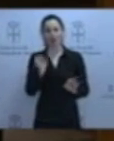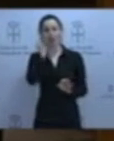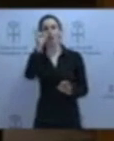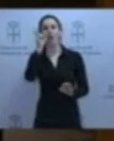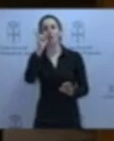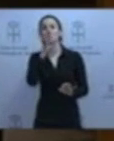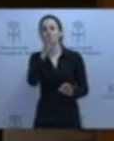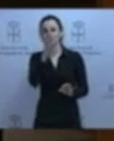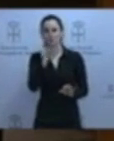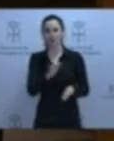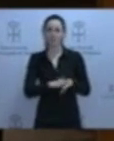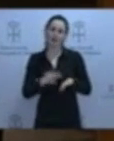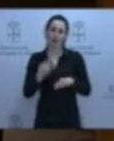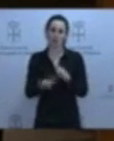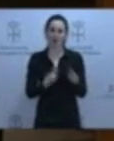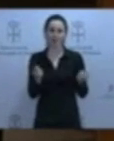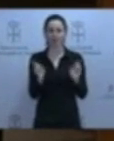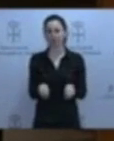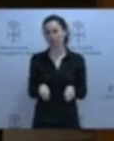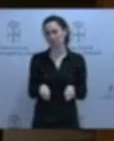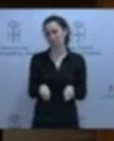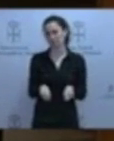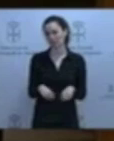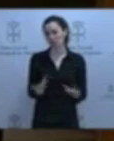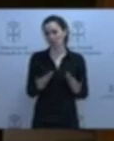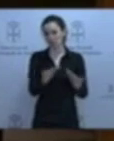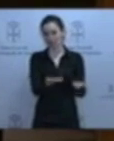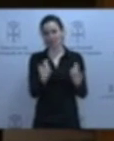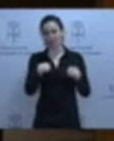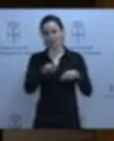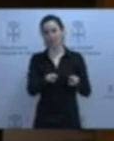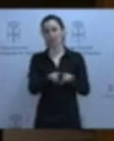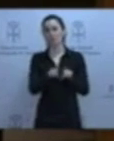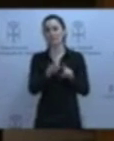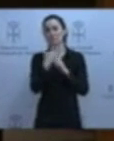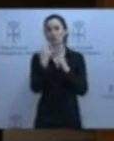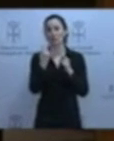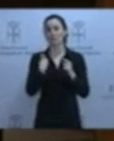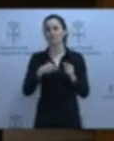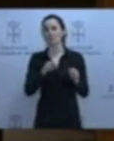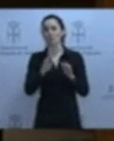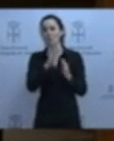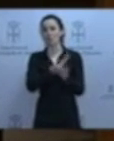faltaban motivos para no hacer nada. Usted se ha encontrado en una situación muy parecida al dilema del prisionero.